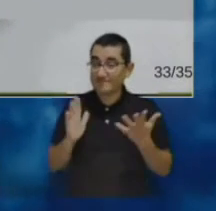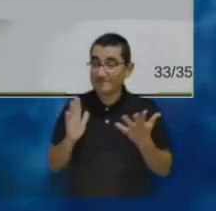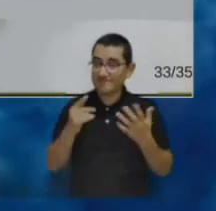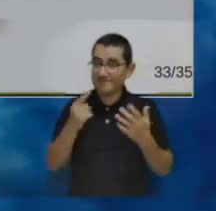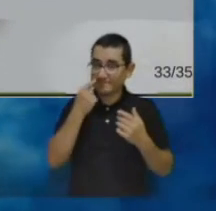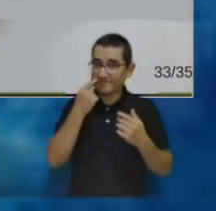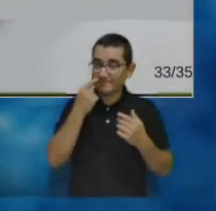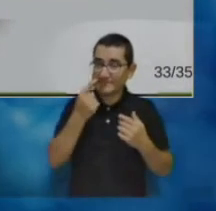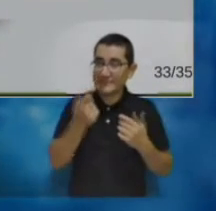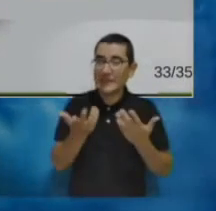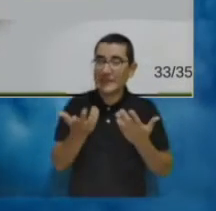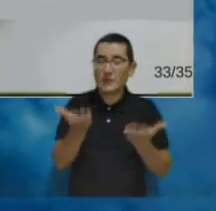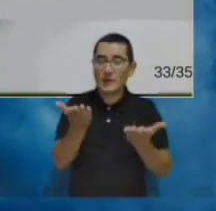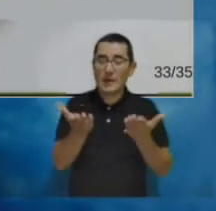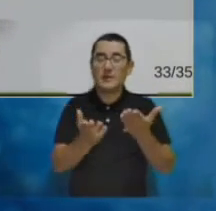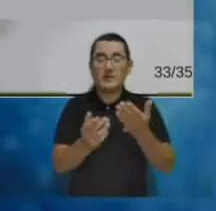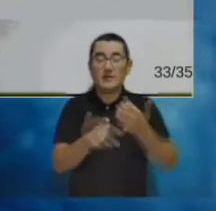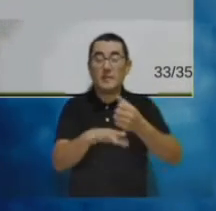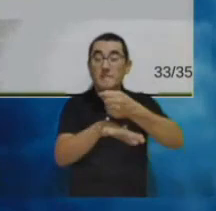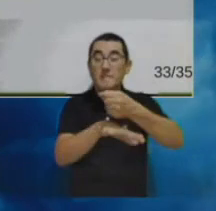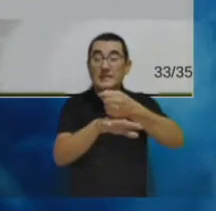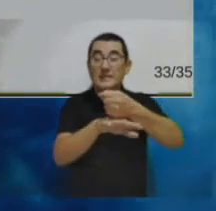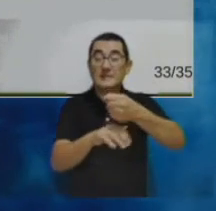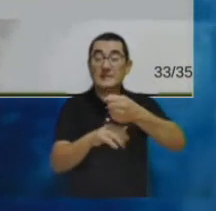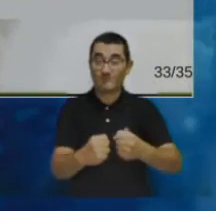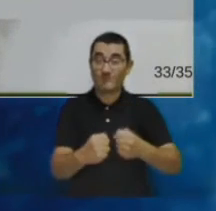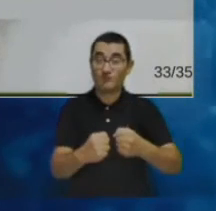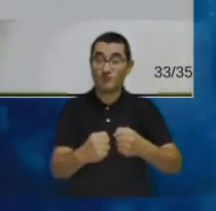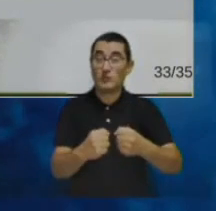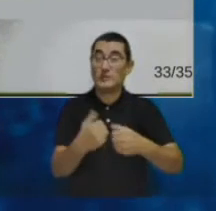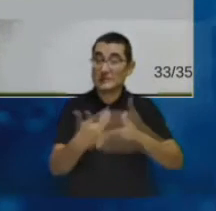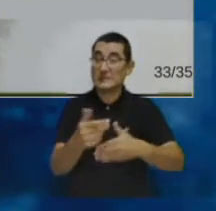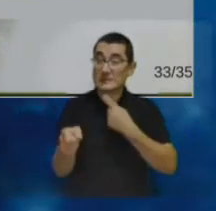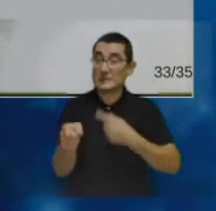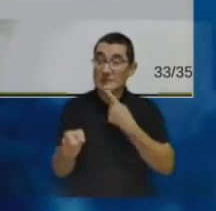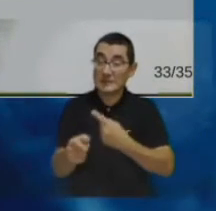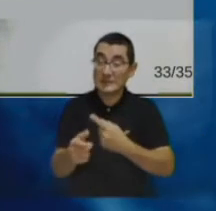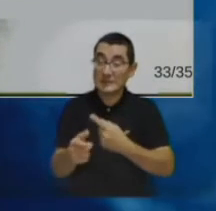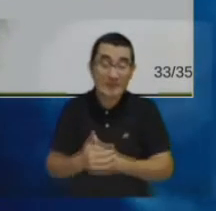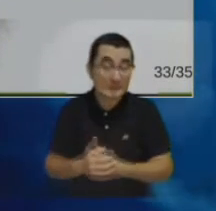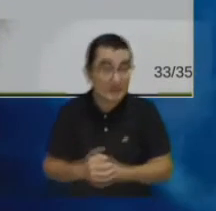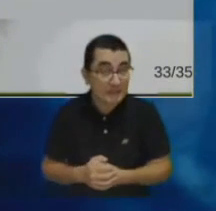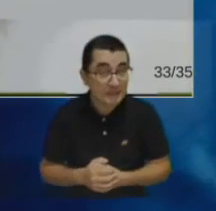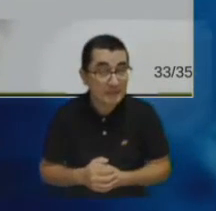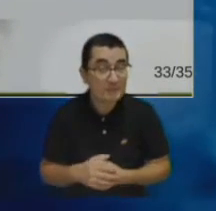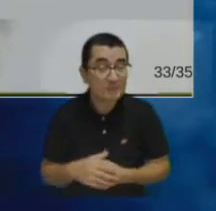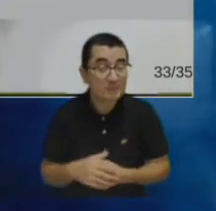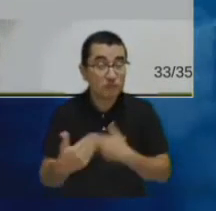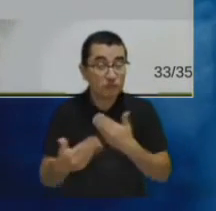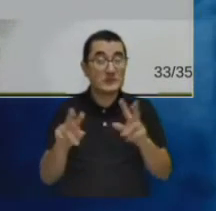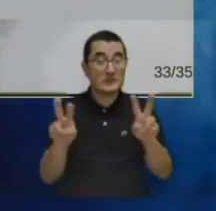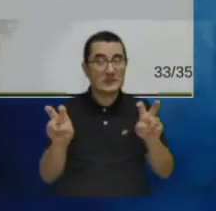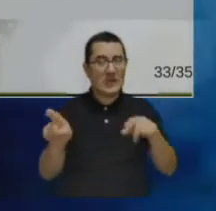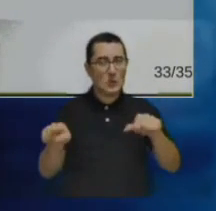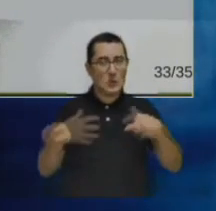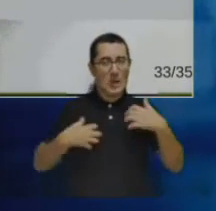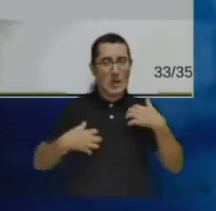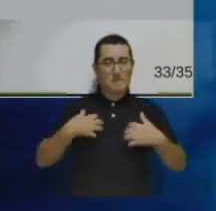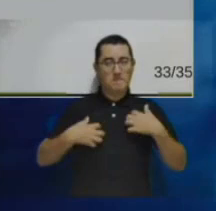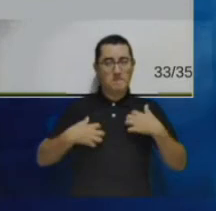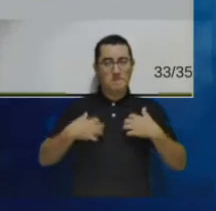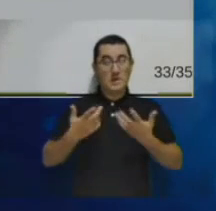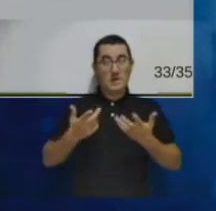muy sólida en el mejor conocimiento científico y también ingenieril para abordar esos temores y hacer que las personas